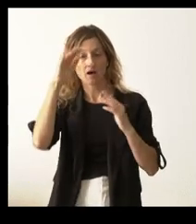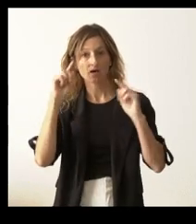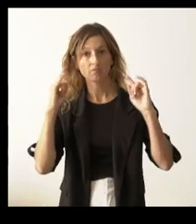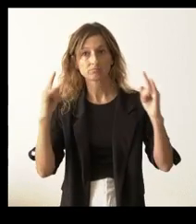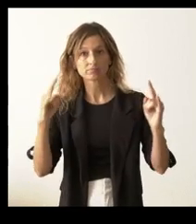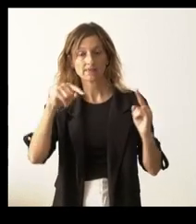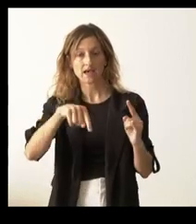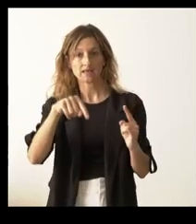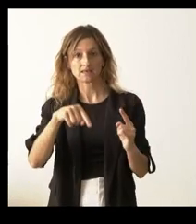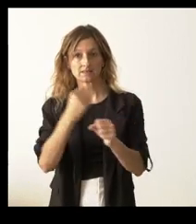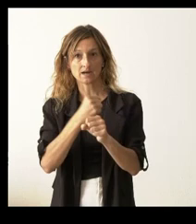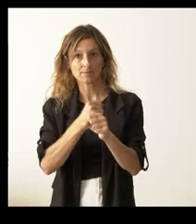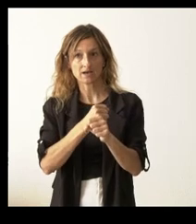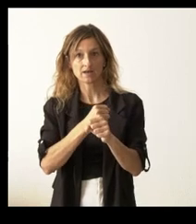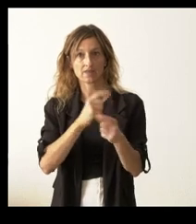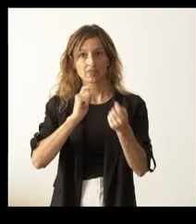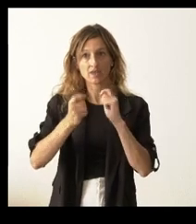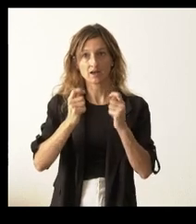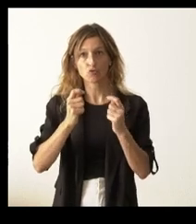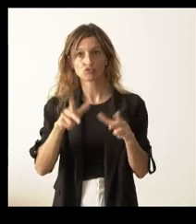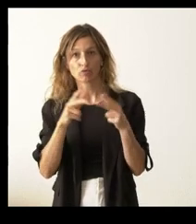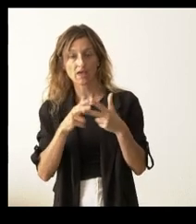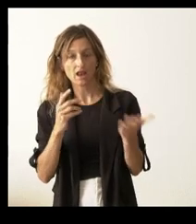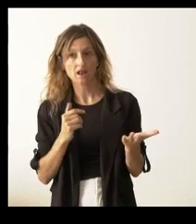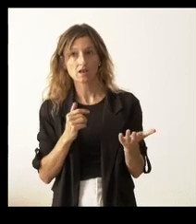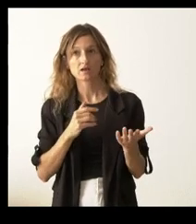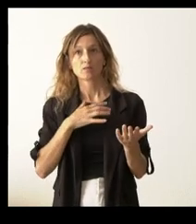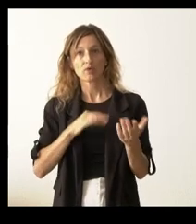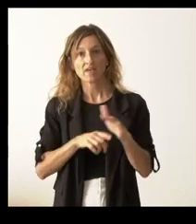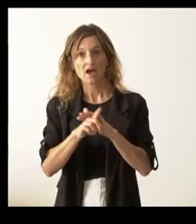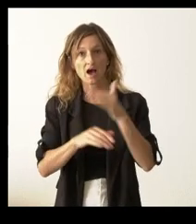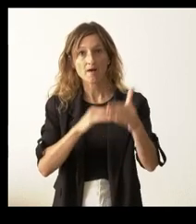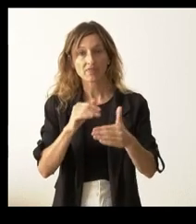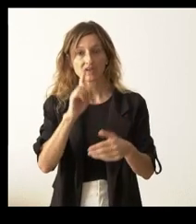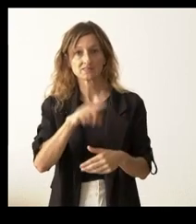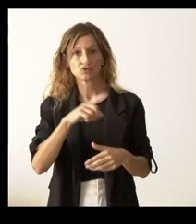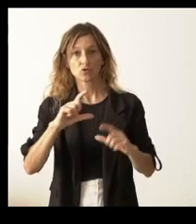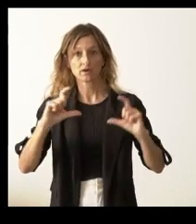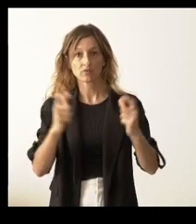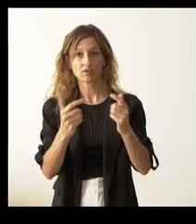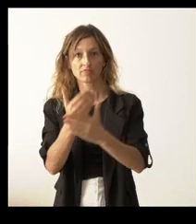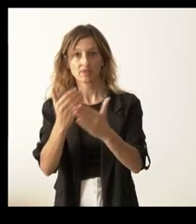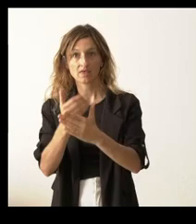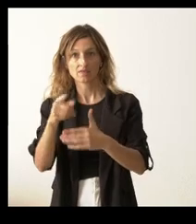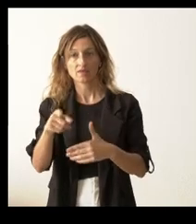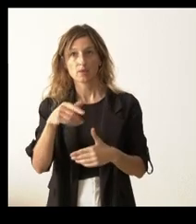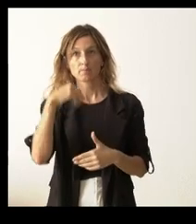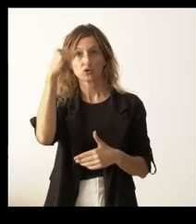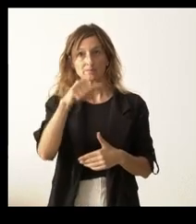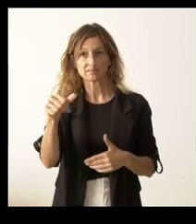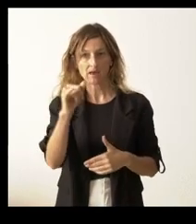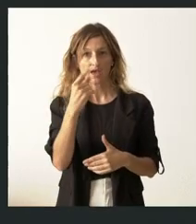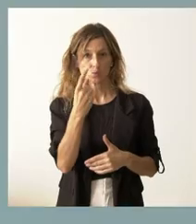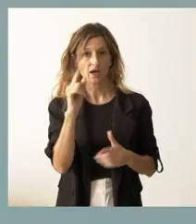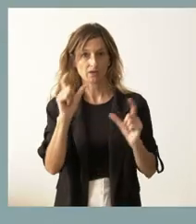en la comunidad dentro de la mesa del diálogo social. Si se puede producir avances en las reuniones de los próximos días. Creo que es para la próxima semana y una.